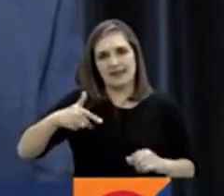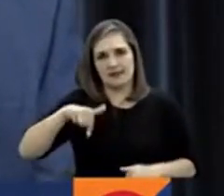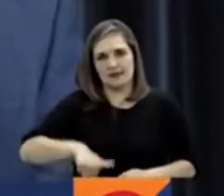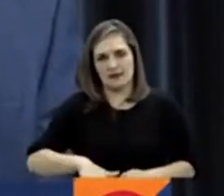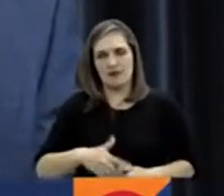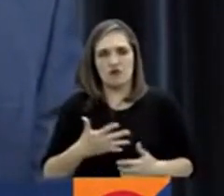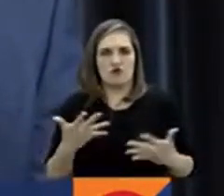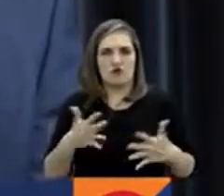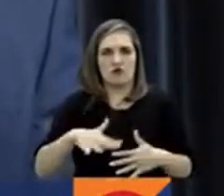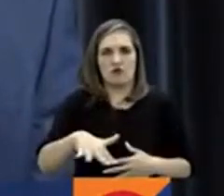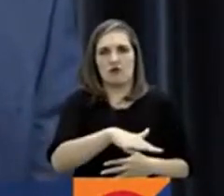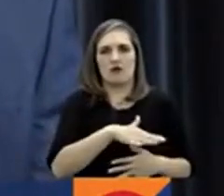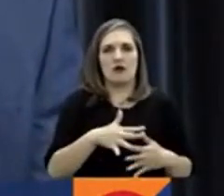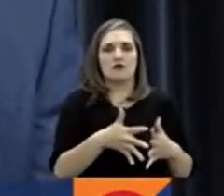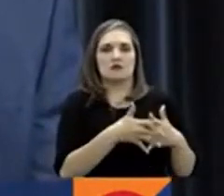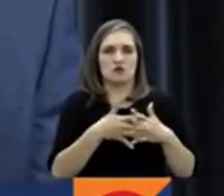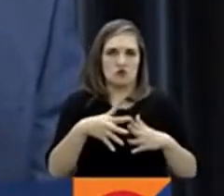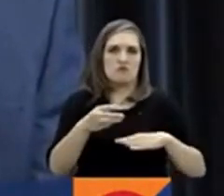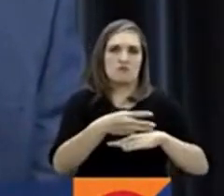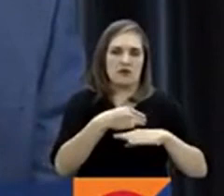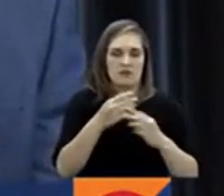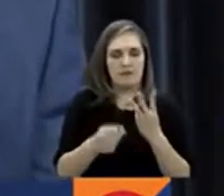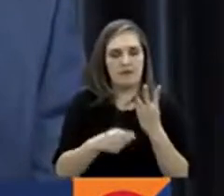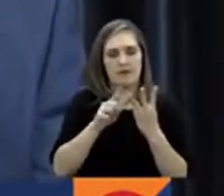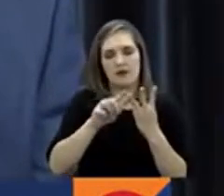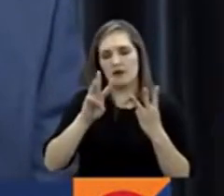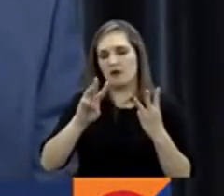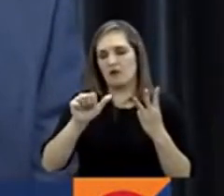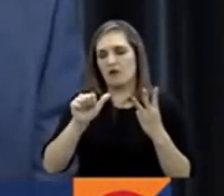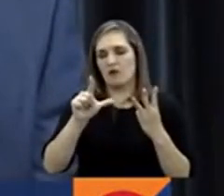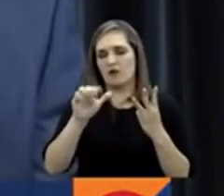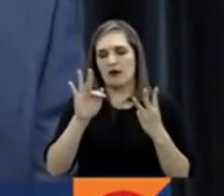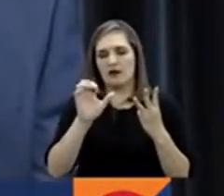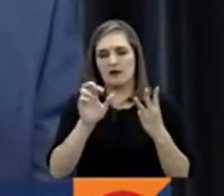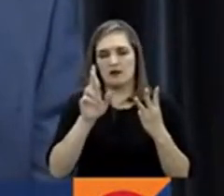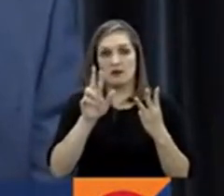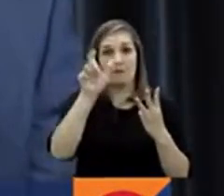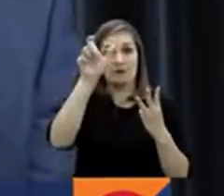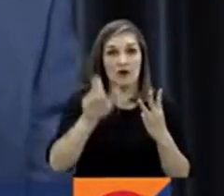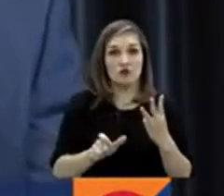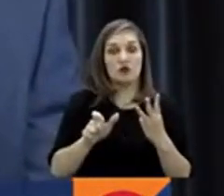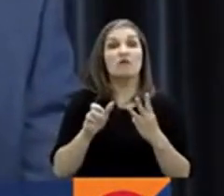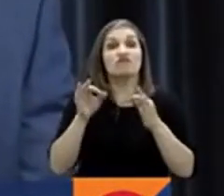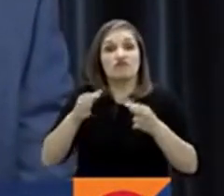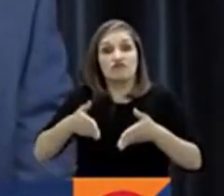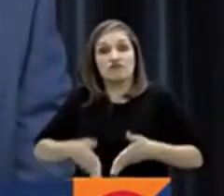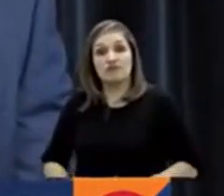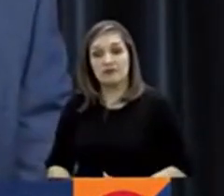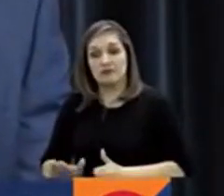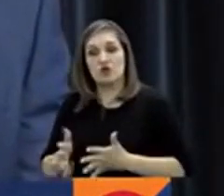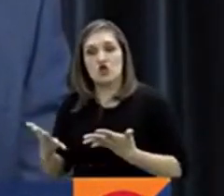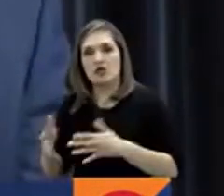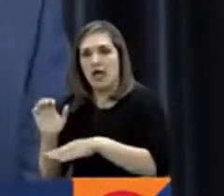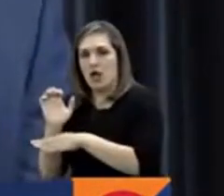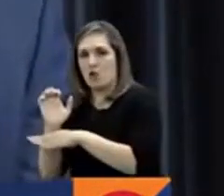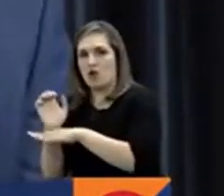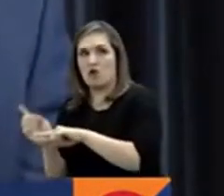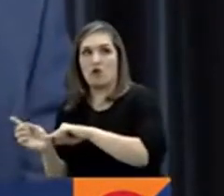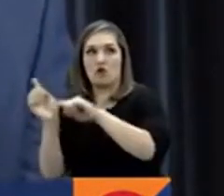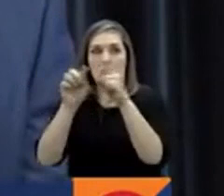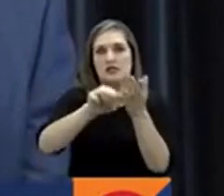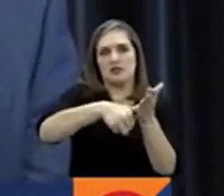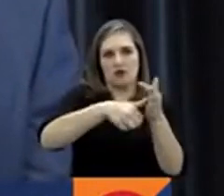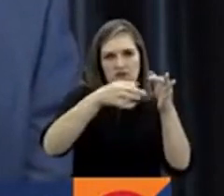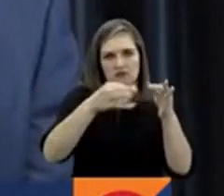también vive en Miami. También tenemos a Walter Veintemilla, un ciudadano estadounidense originario de Ecuador que vive en el sur de la Florida.